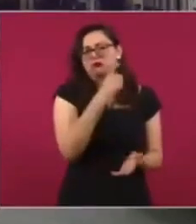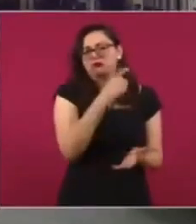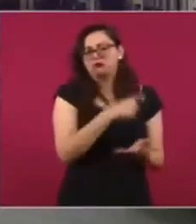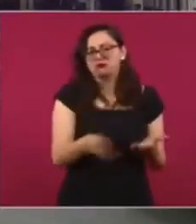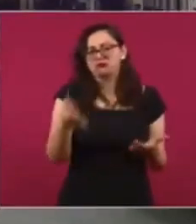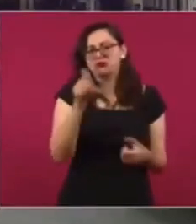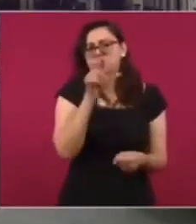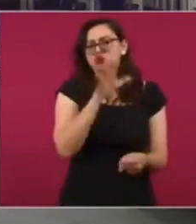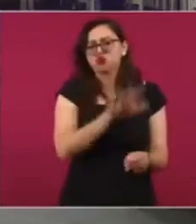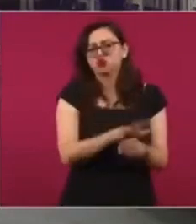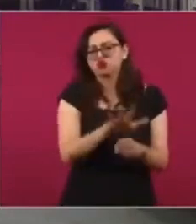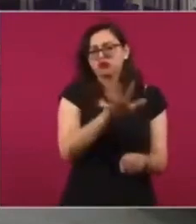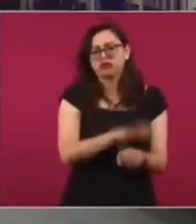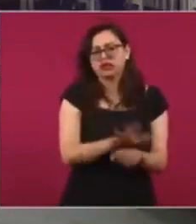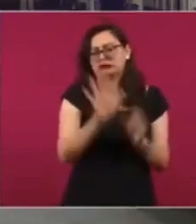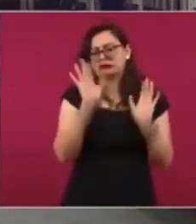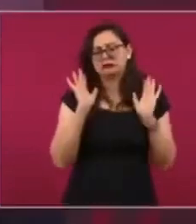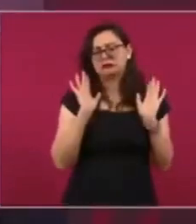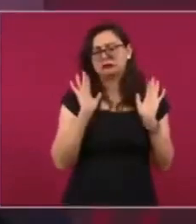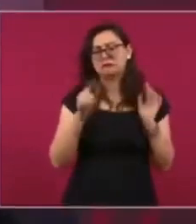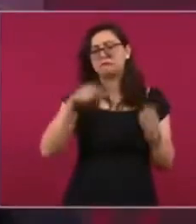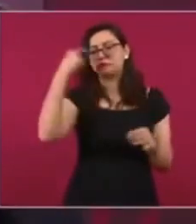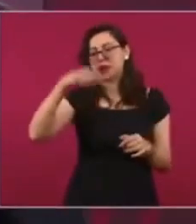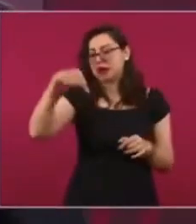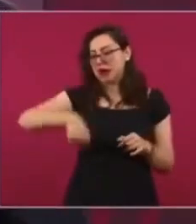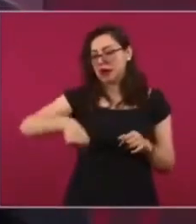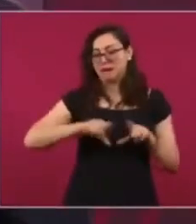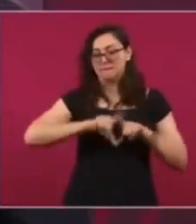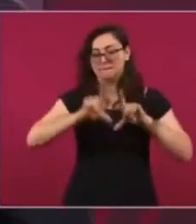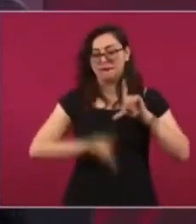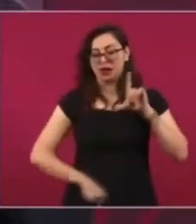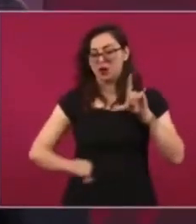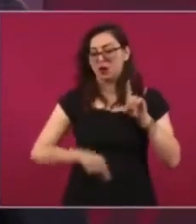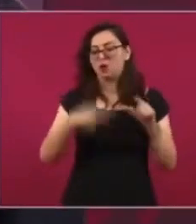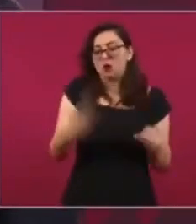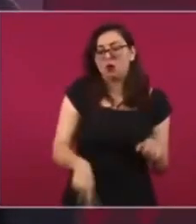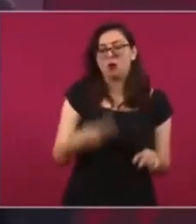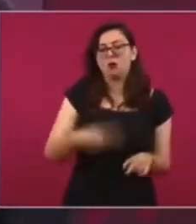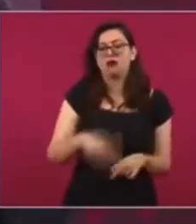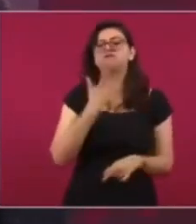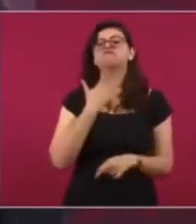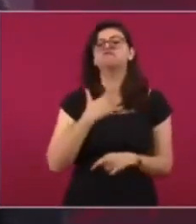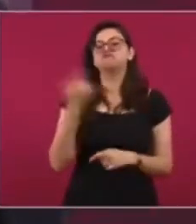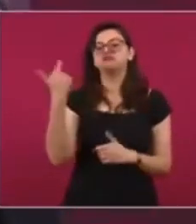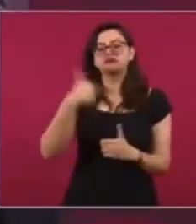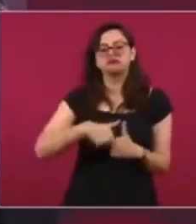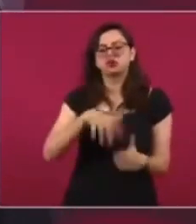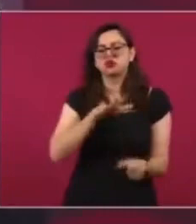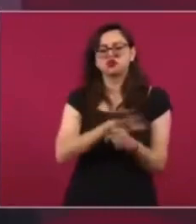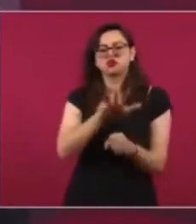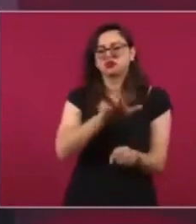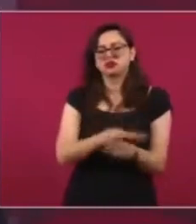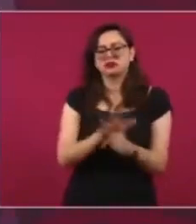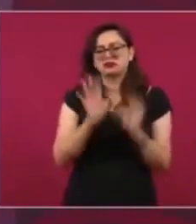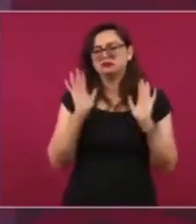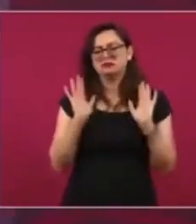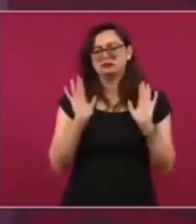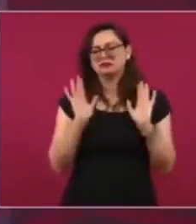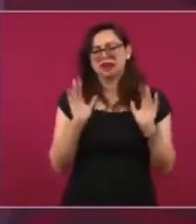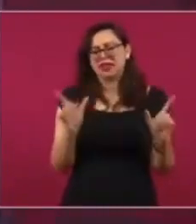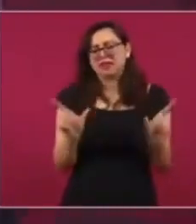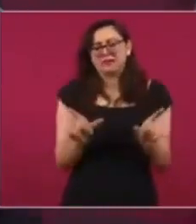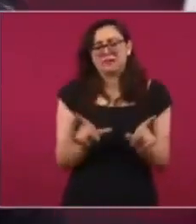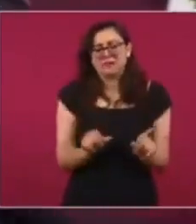propósito de la autosuficiencia energética, porque estamos aumentando